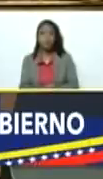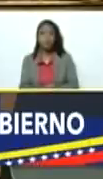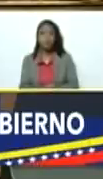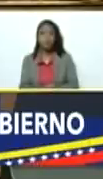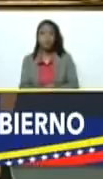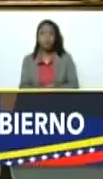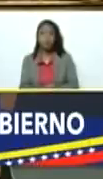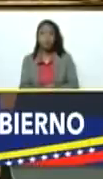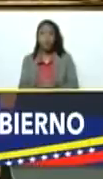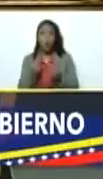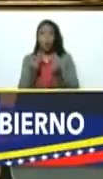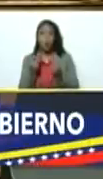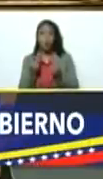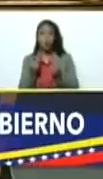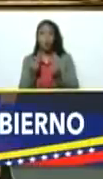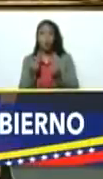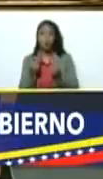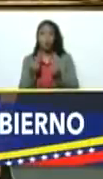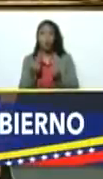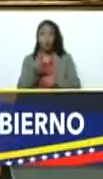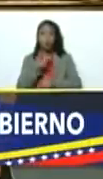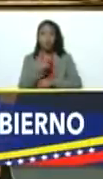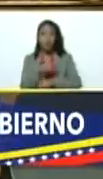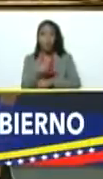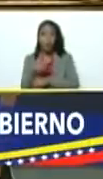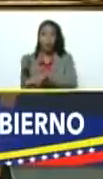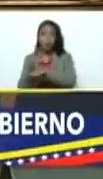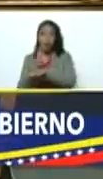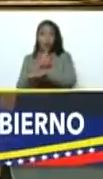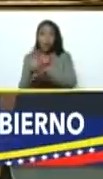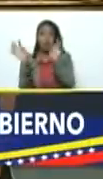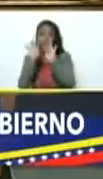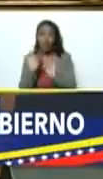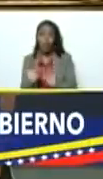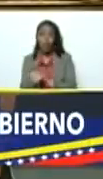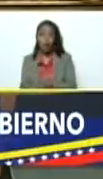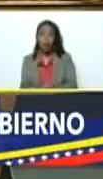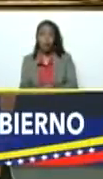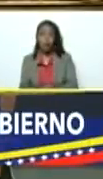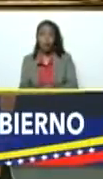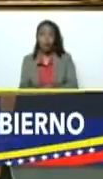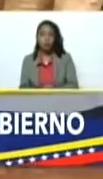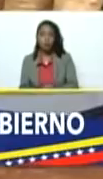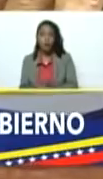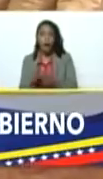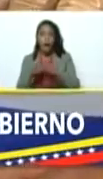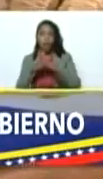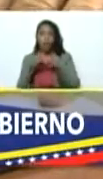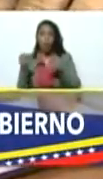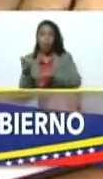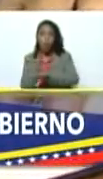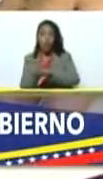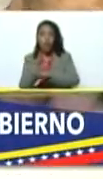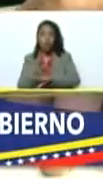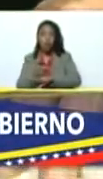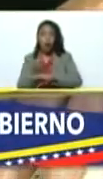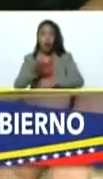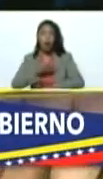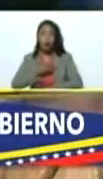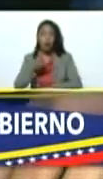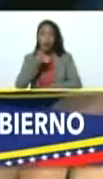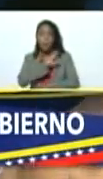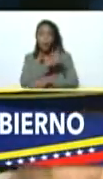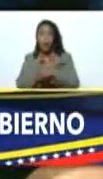que los recursos lleguen de manera rápida a todas las gobernaciones alcaldías y al poder